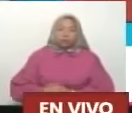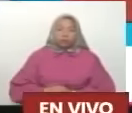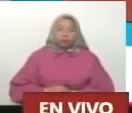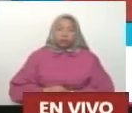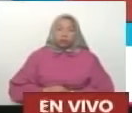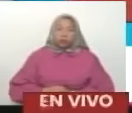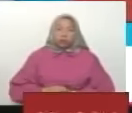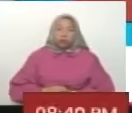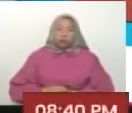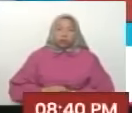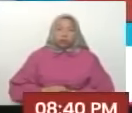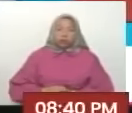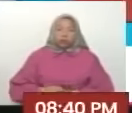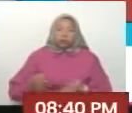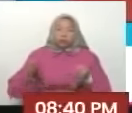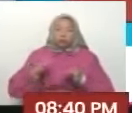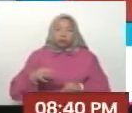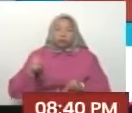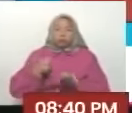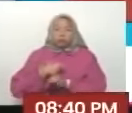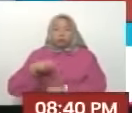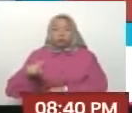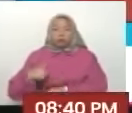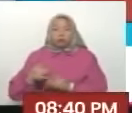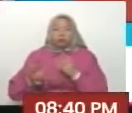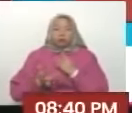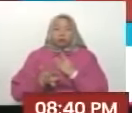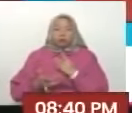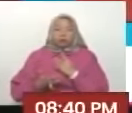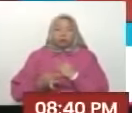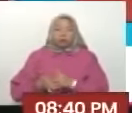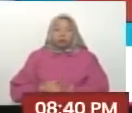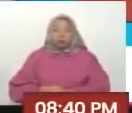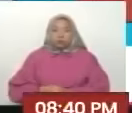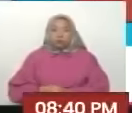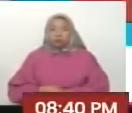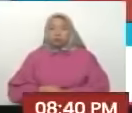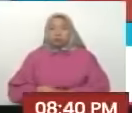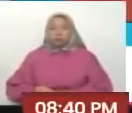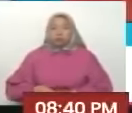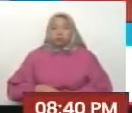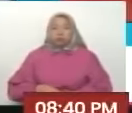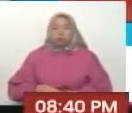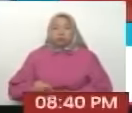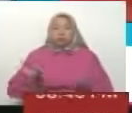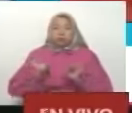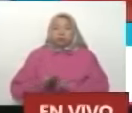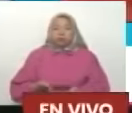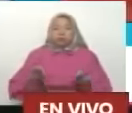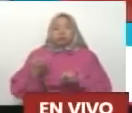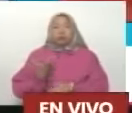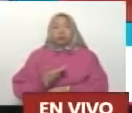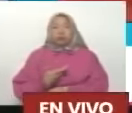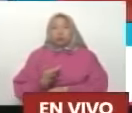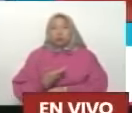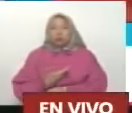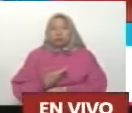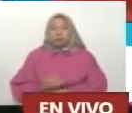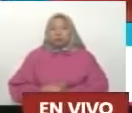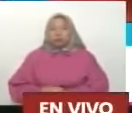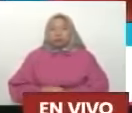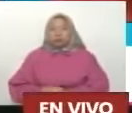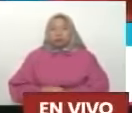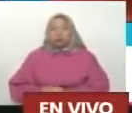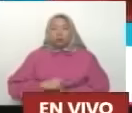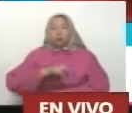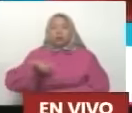Ciudadano Y bueno Y Todas las capacidades Técnicas Y algo muy importante Usted le pedía apoyo A los gobernadores Y los alcaldes Presidente Lo